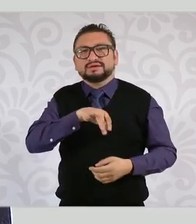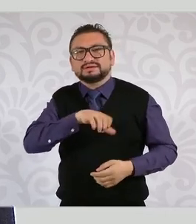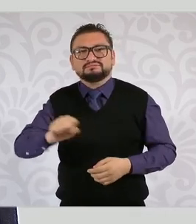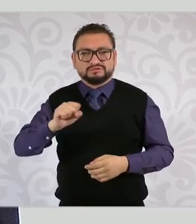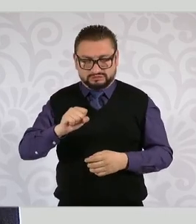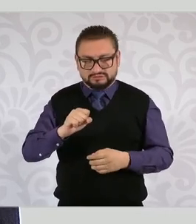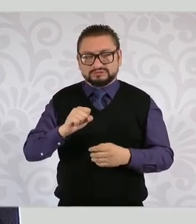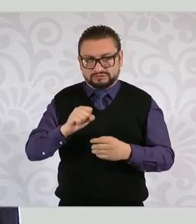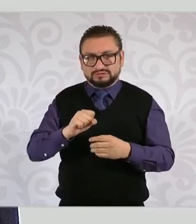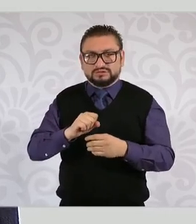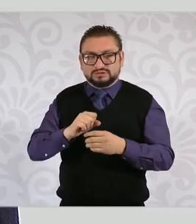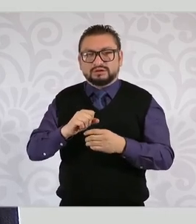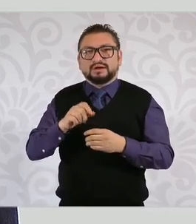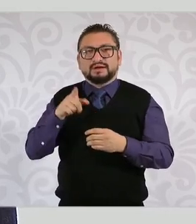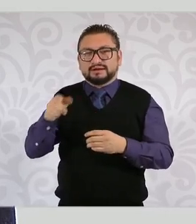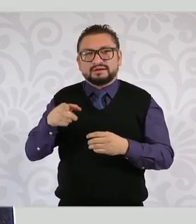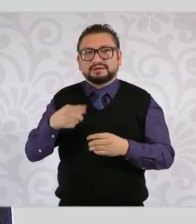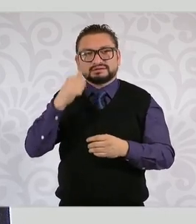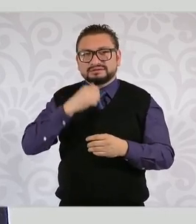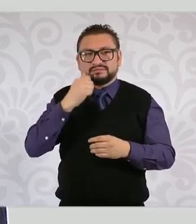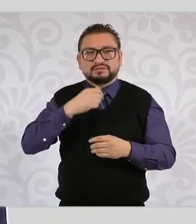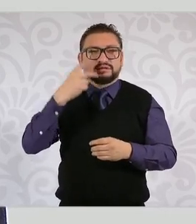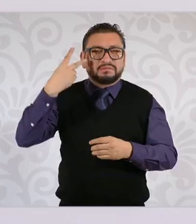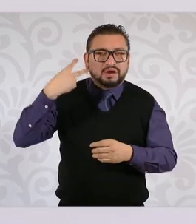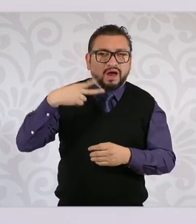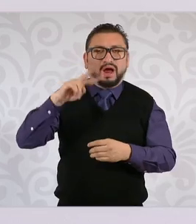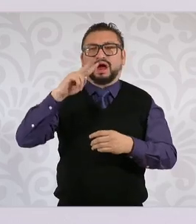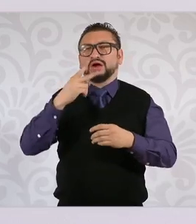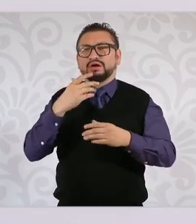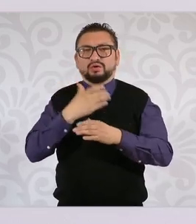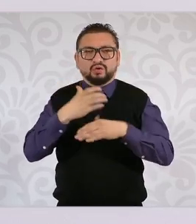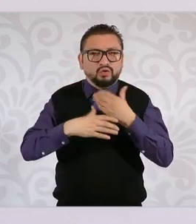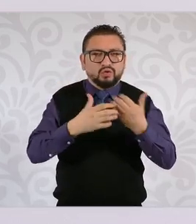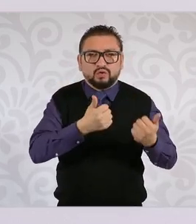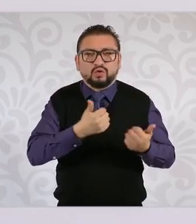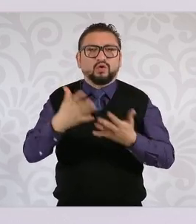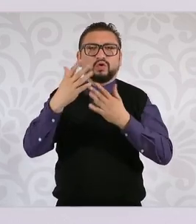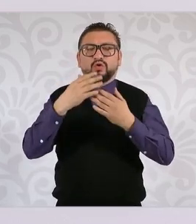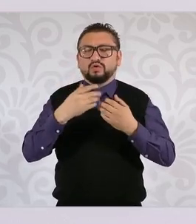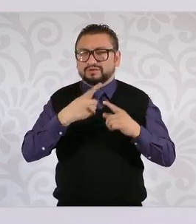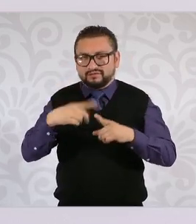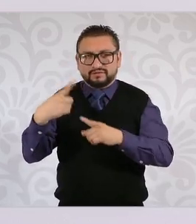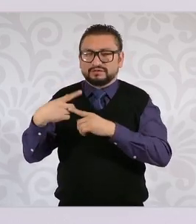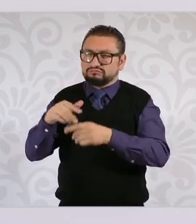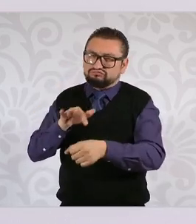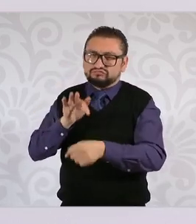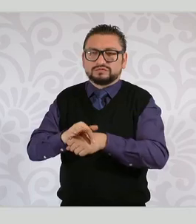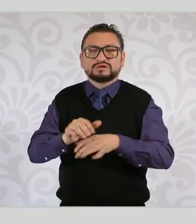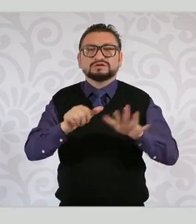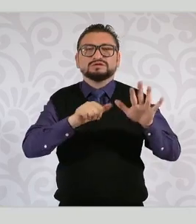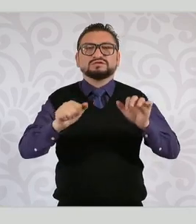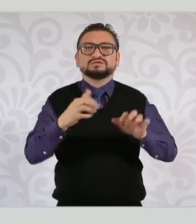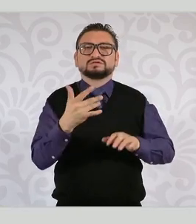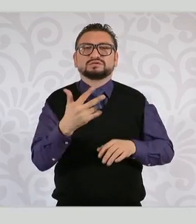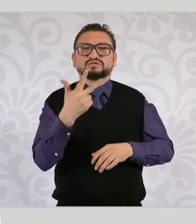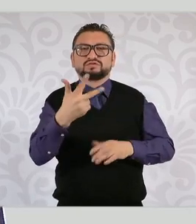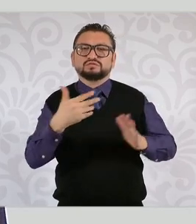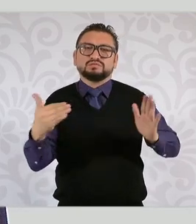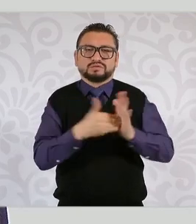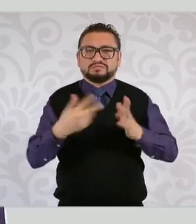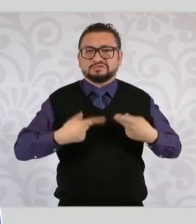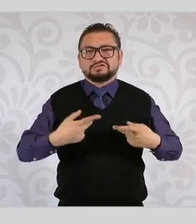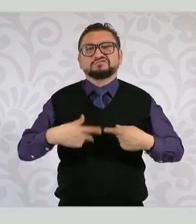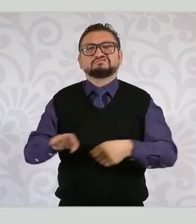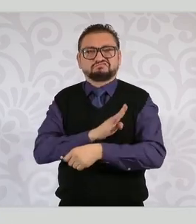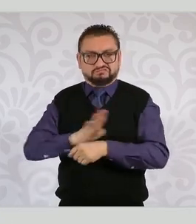Social, durante cada viaje o servicio o tarea prestado, beneficiando a 658 mil personas